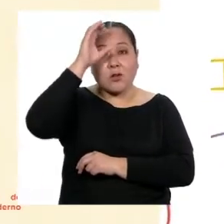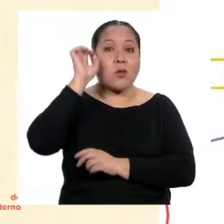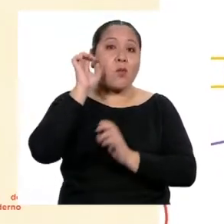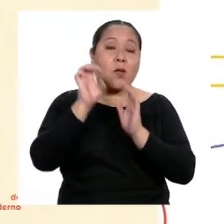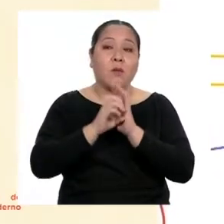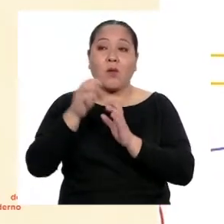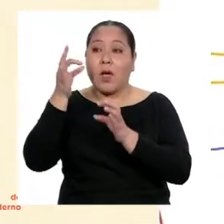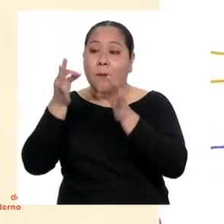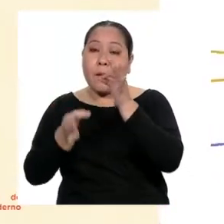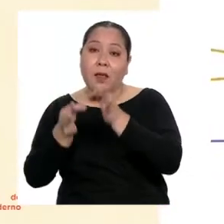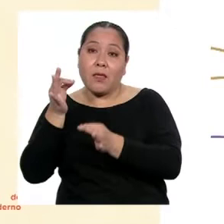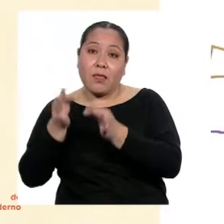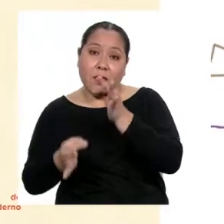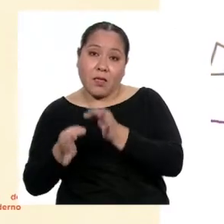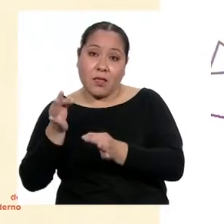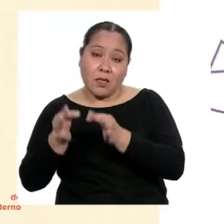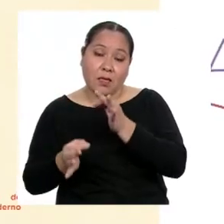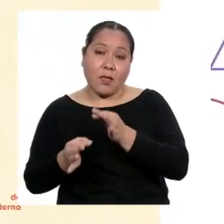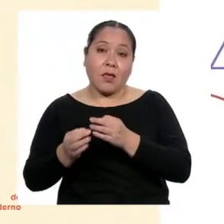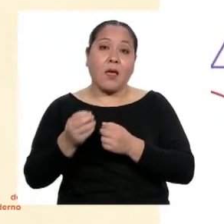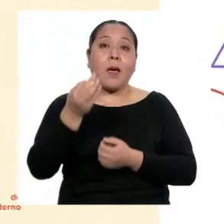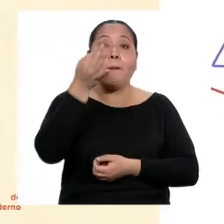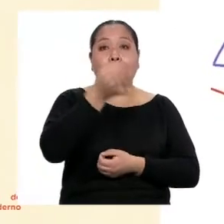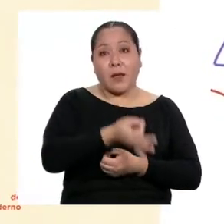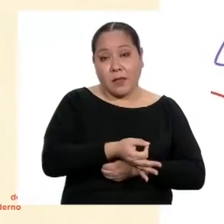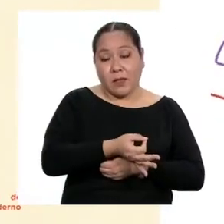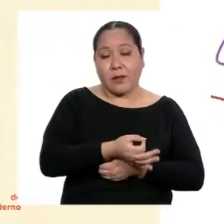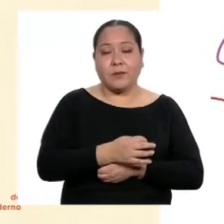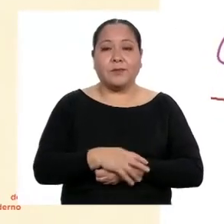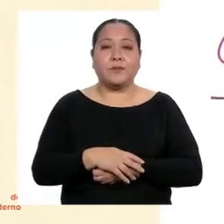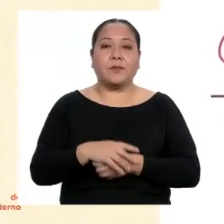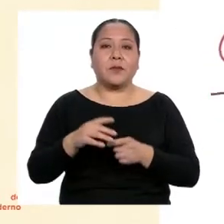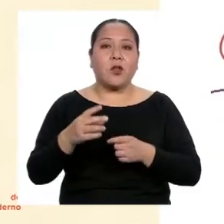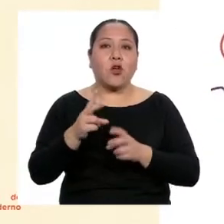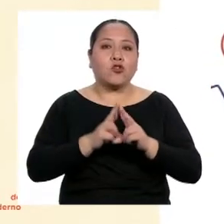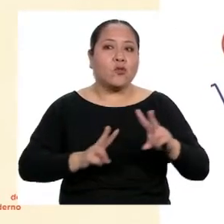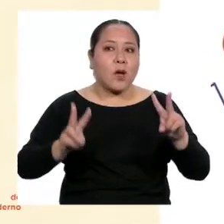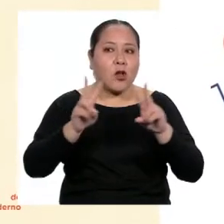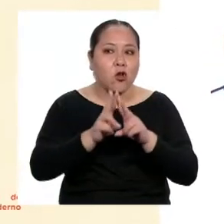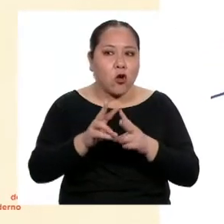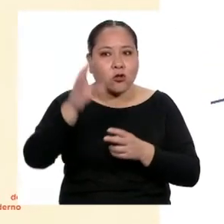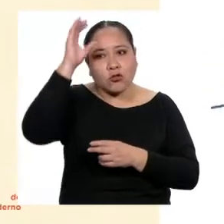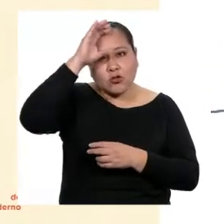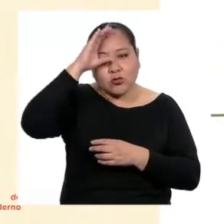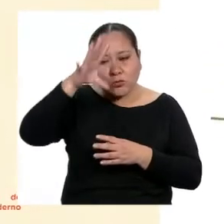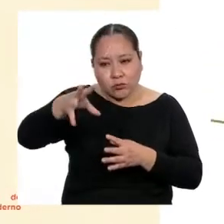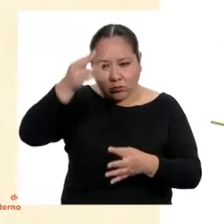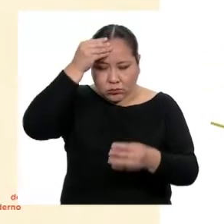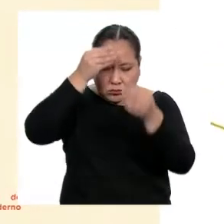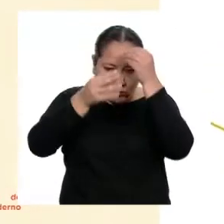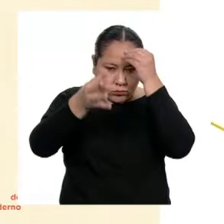y la justicia. Los valores y conocimientos que adquieren con los años les otorgarán beneficios